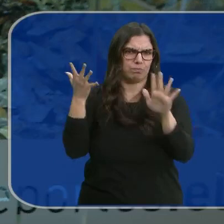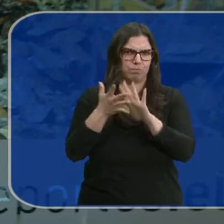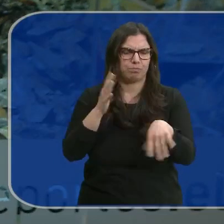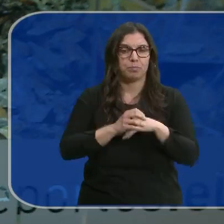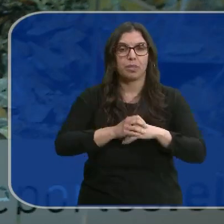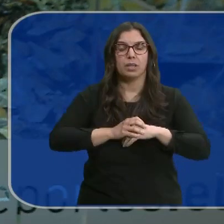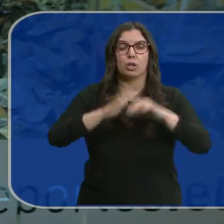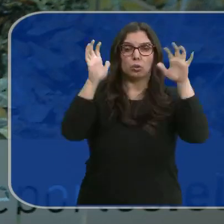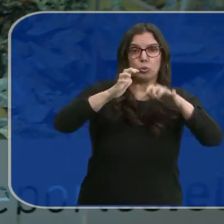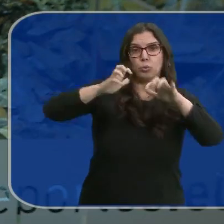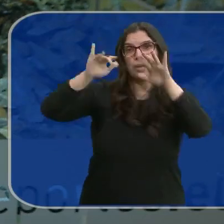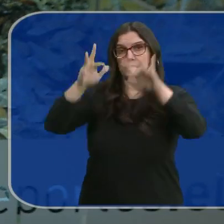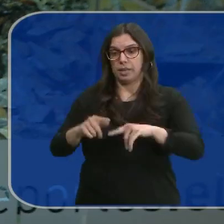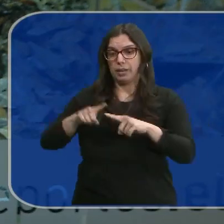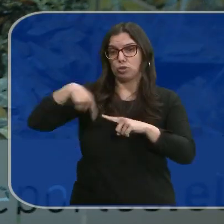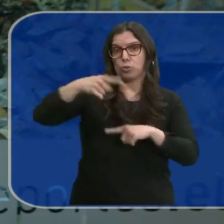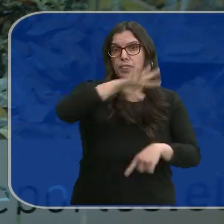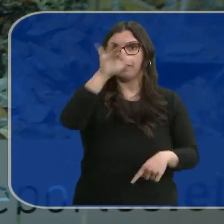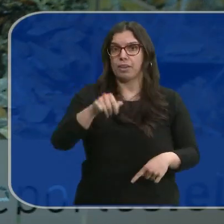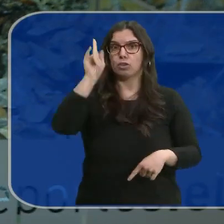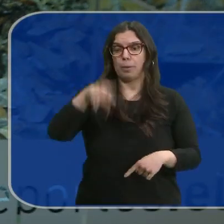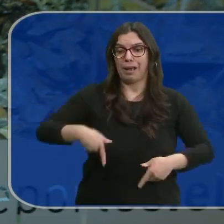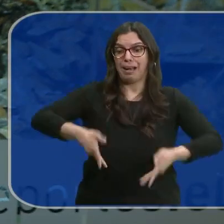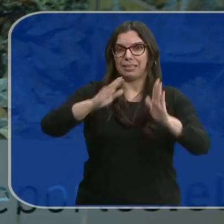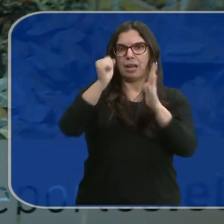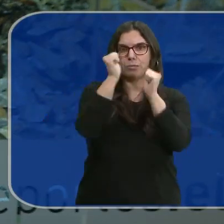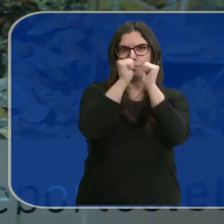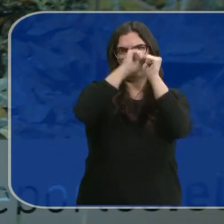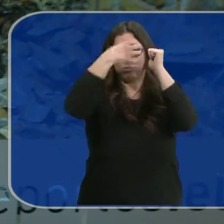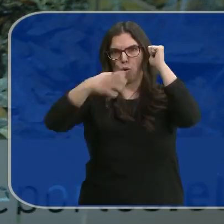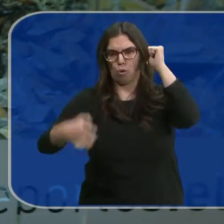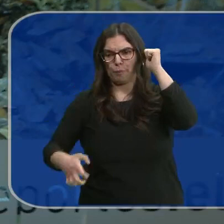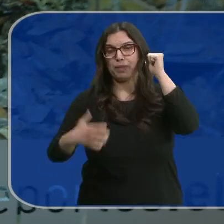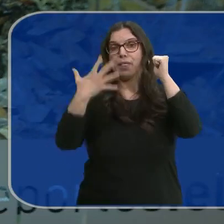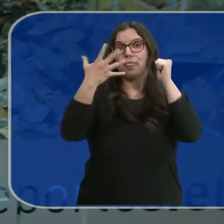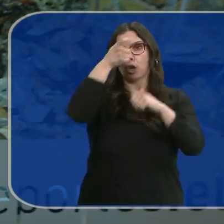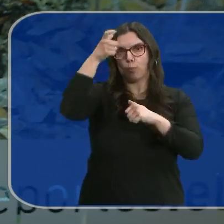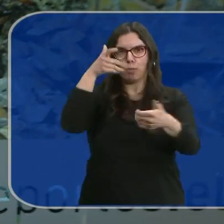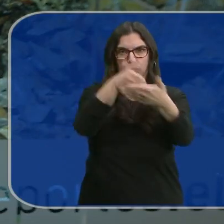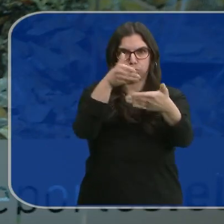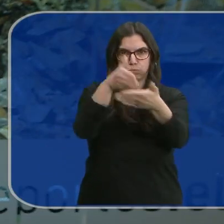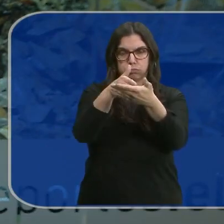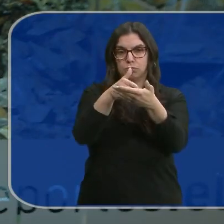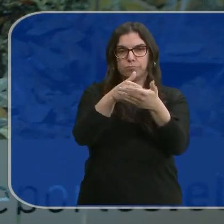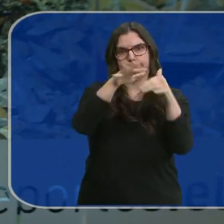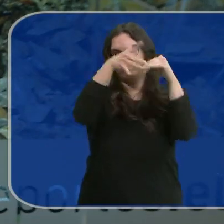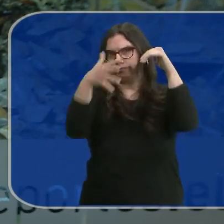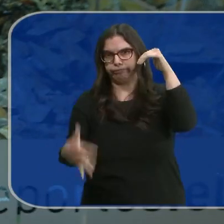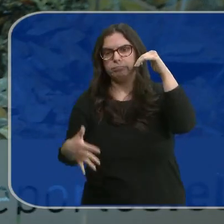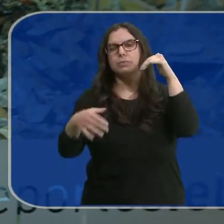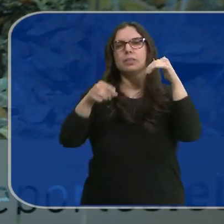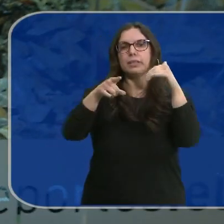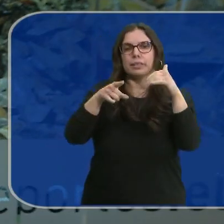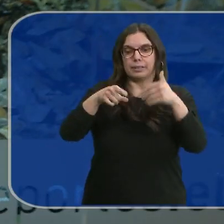La lluvia y la nieve también han provocado en el Bierzo un derrumbamiento. Ha sido en la carretera y cinco pueblos están incomunicados. Las rocas de la montaña se han venido abajo